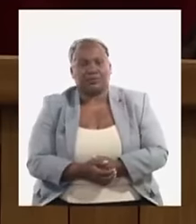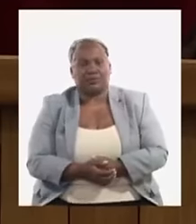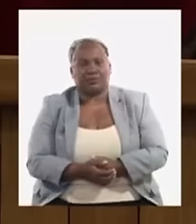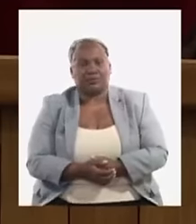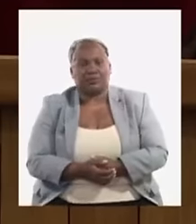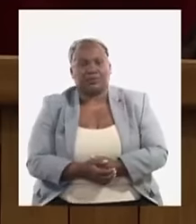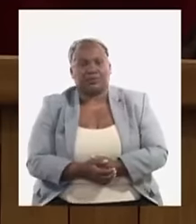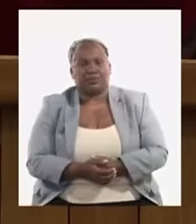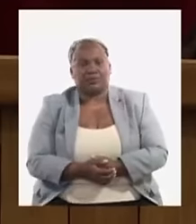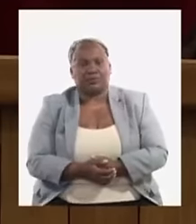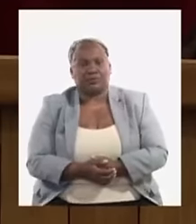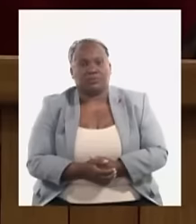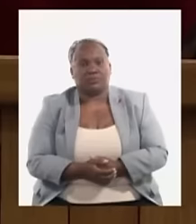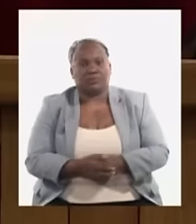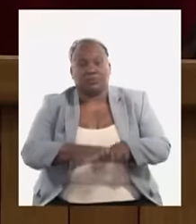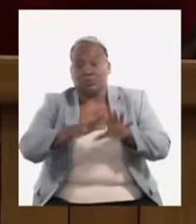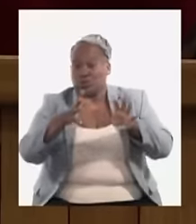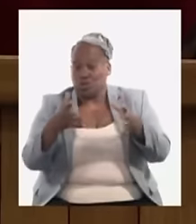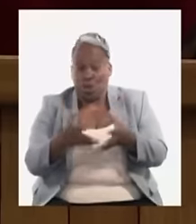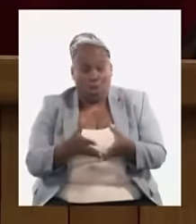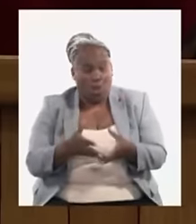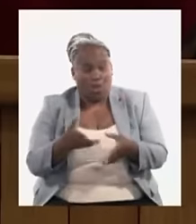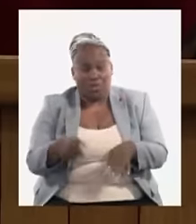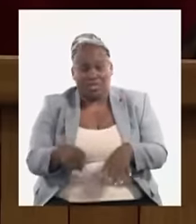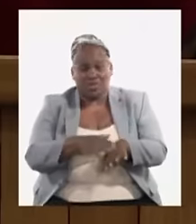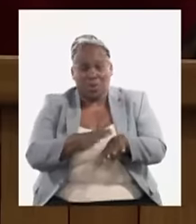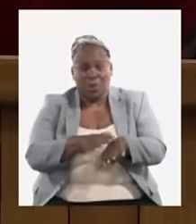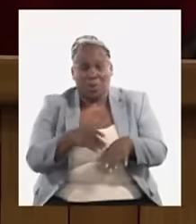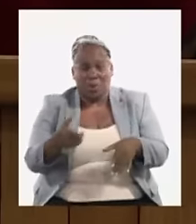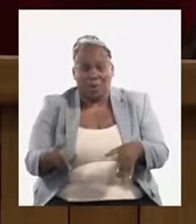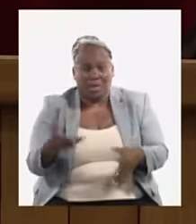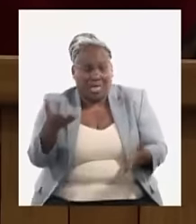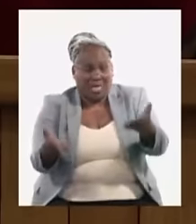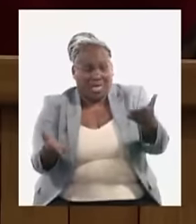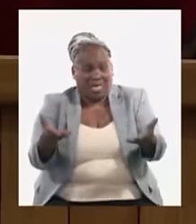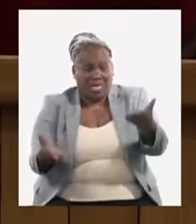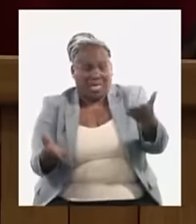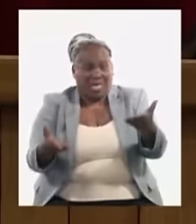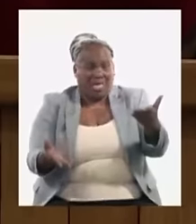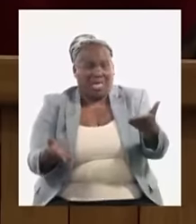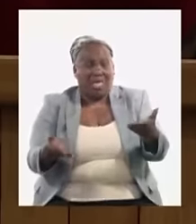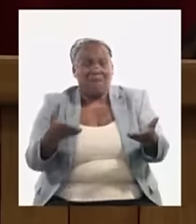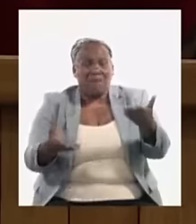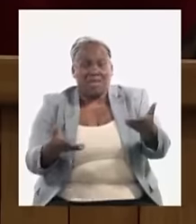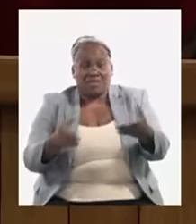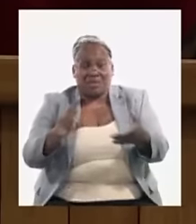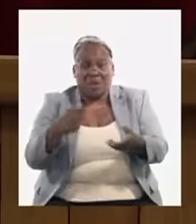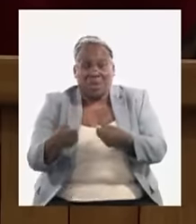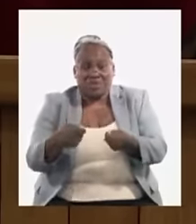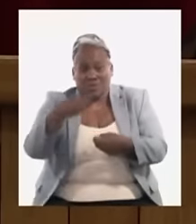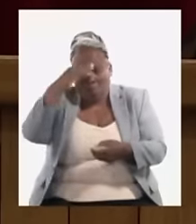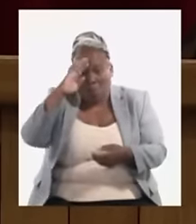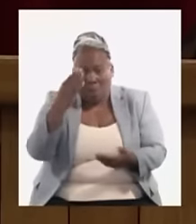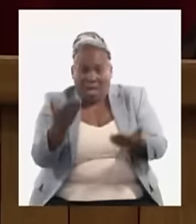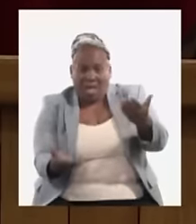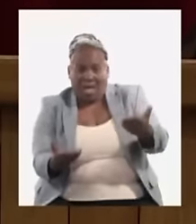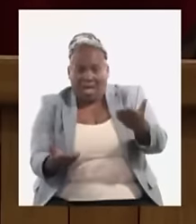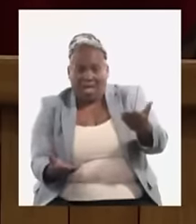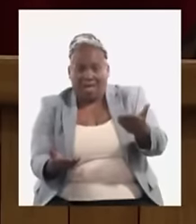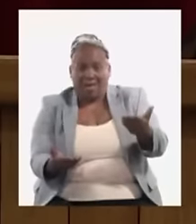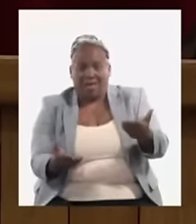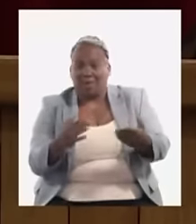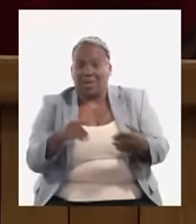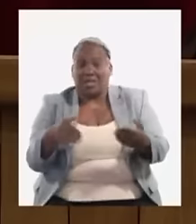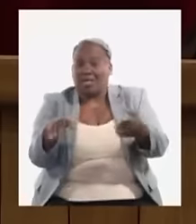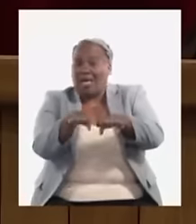todo ello ha agravado el desbarancio histórico de la balanza comercial del país, fundamentalmente porque